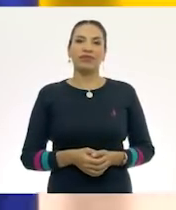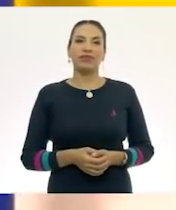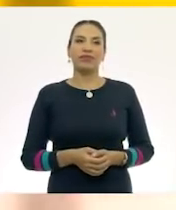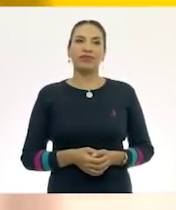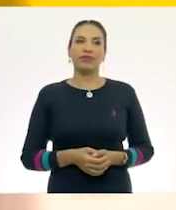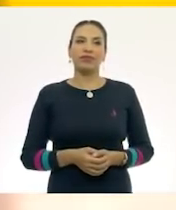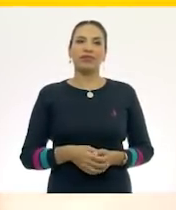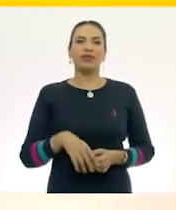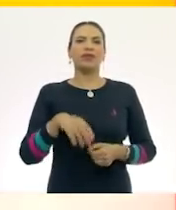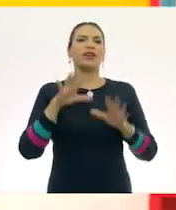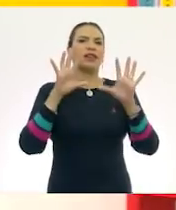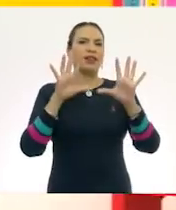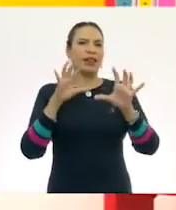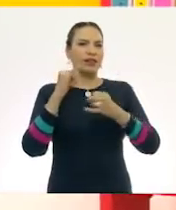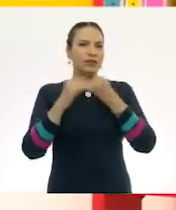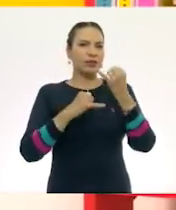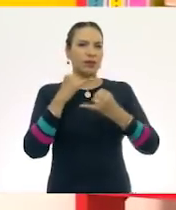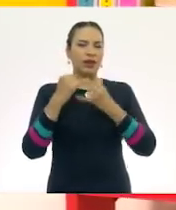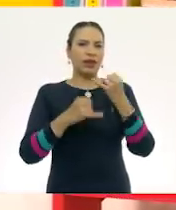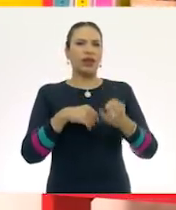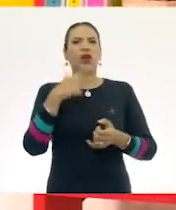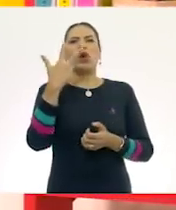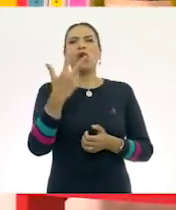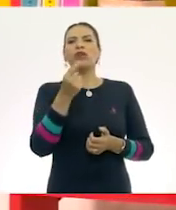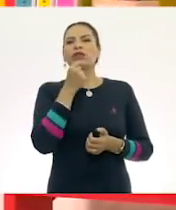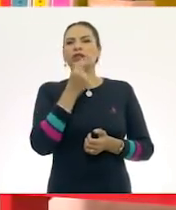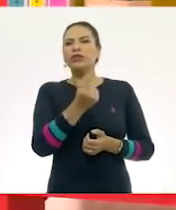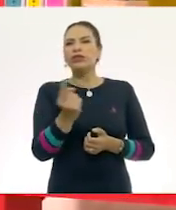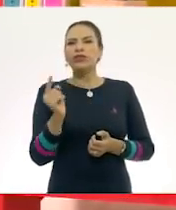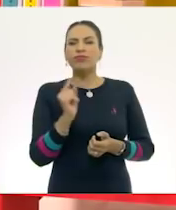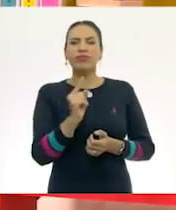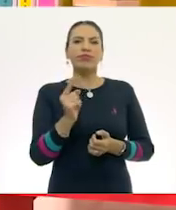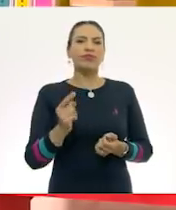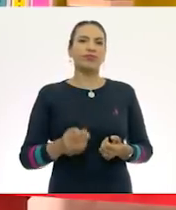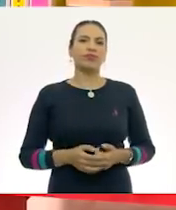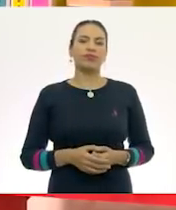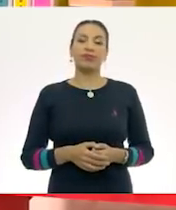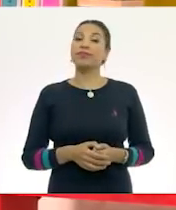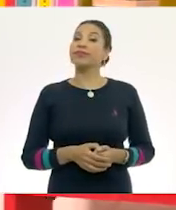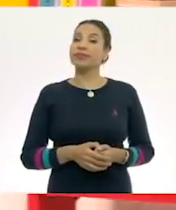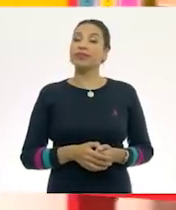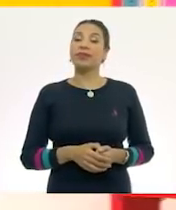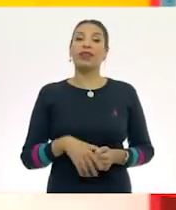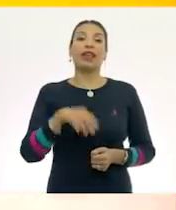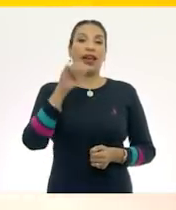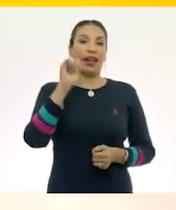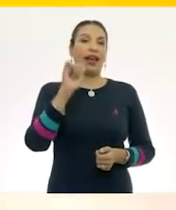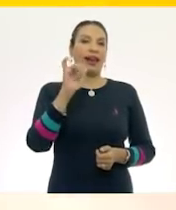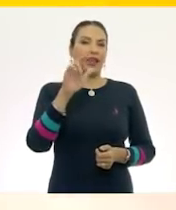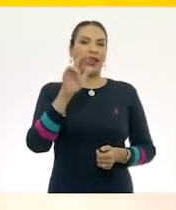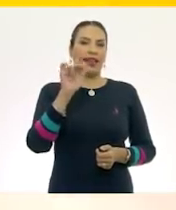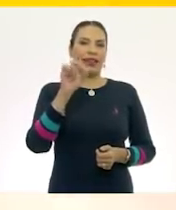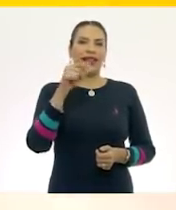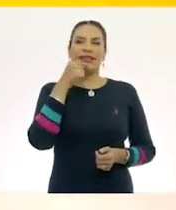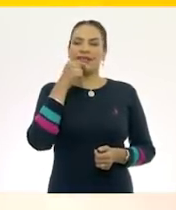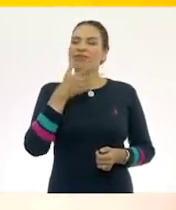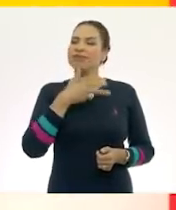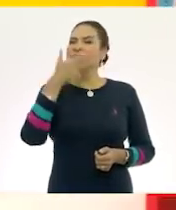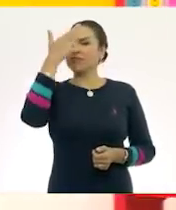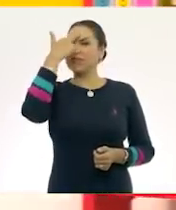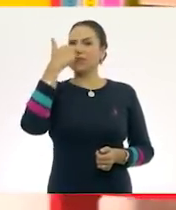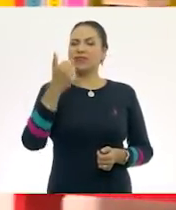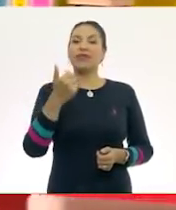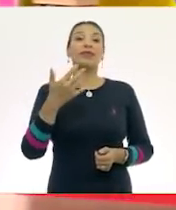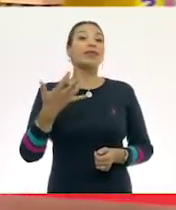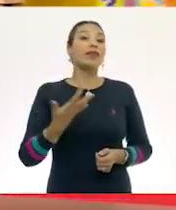Diez juguetes, ocho niños. Creo que Ariadna tiene razón, ya que